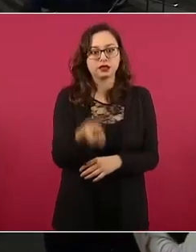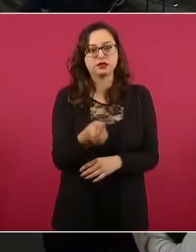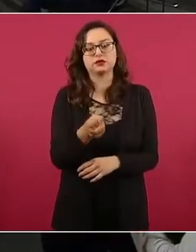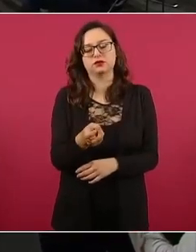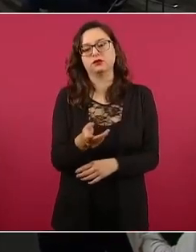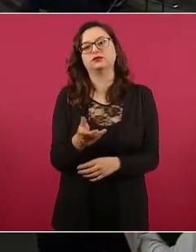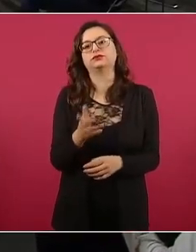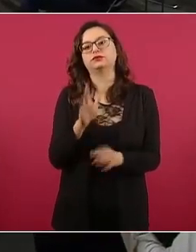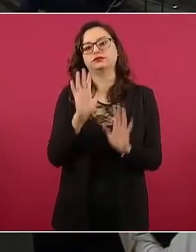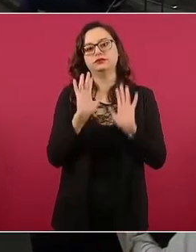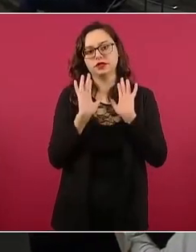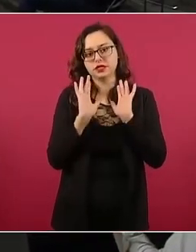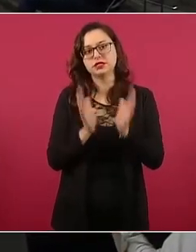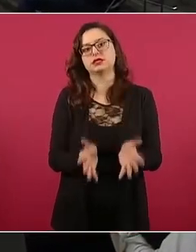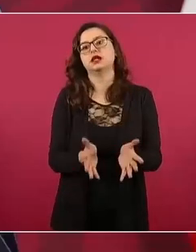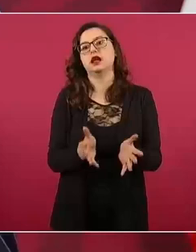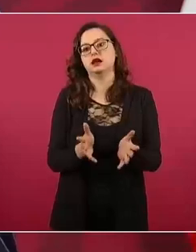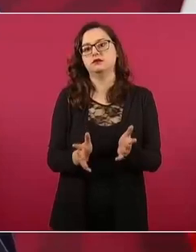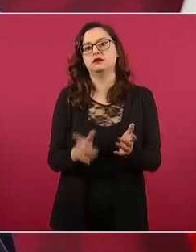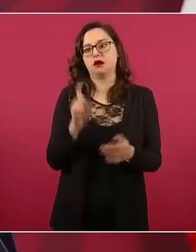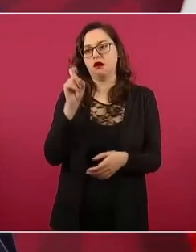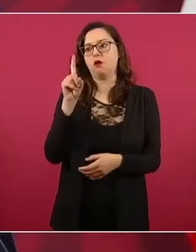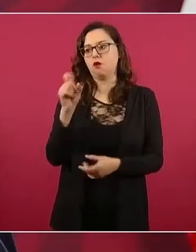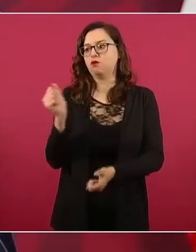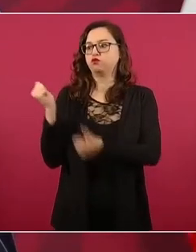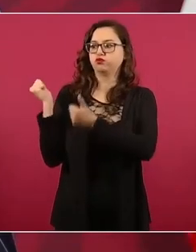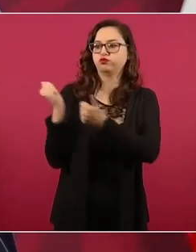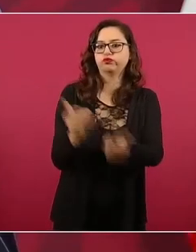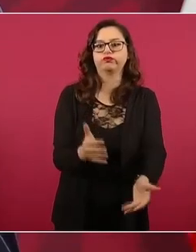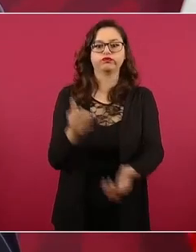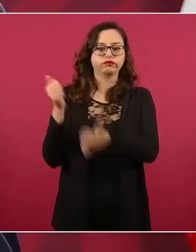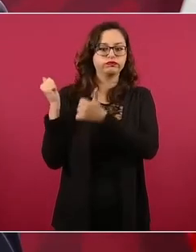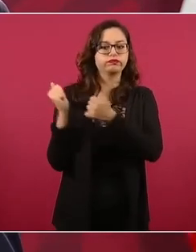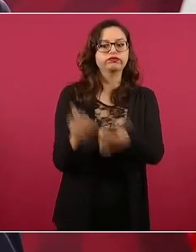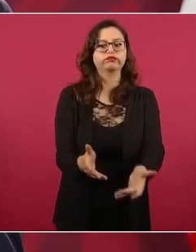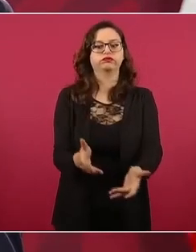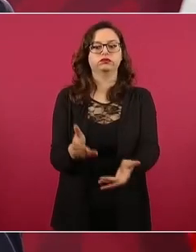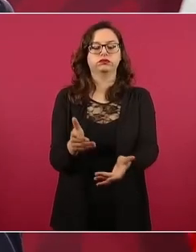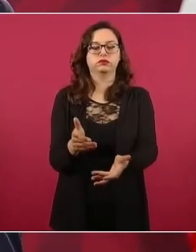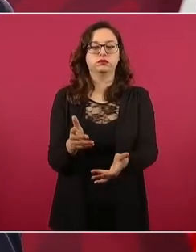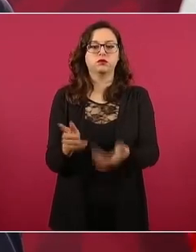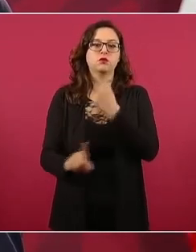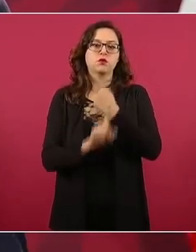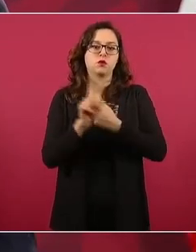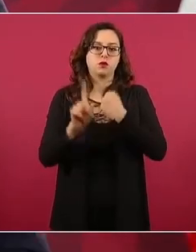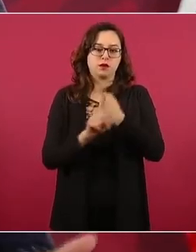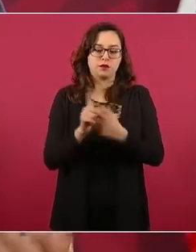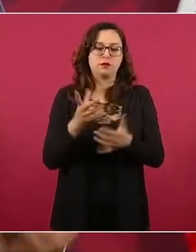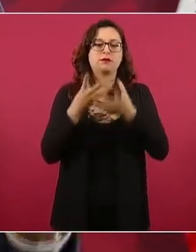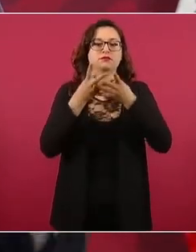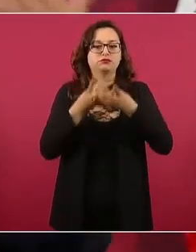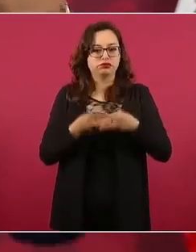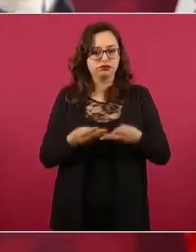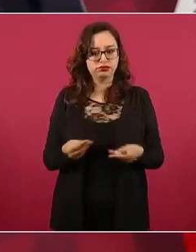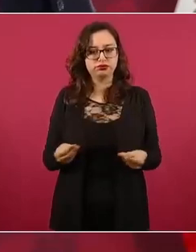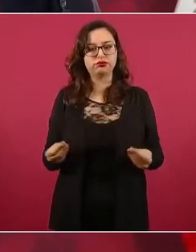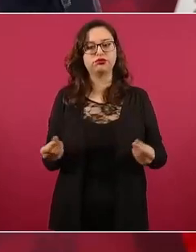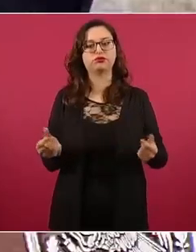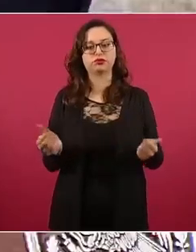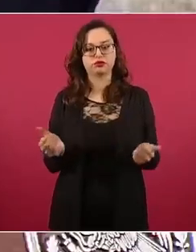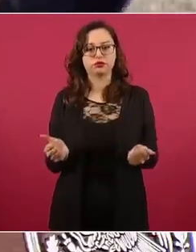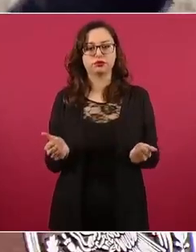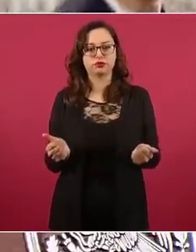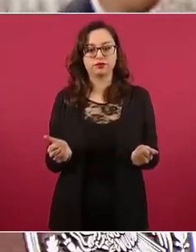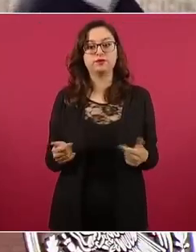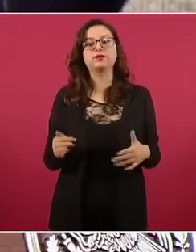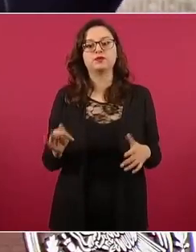enfrenta el problema y se